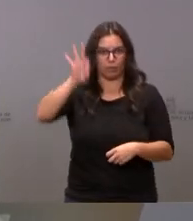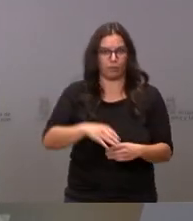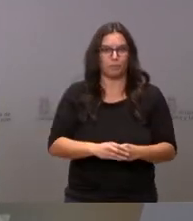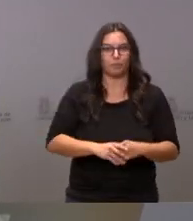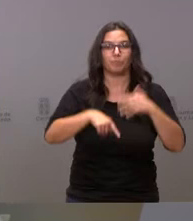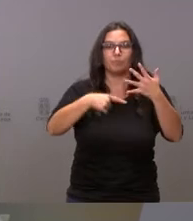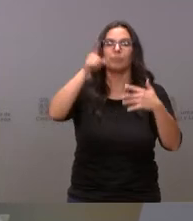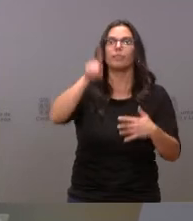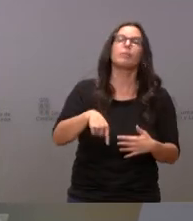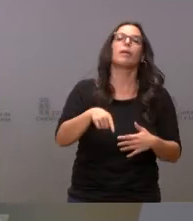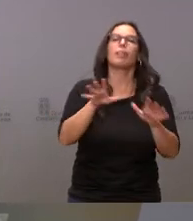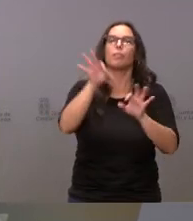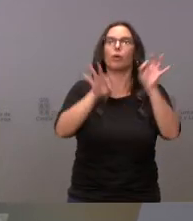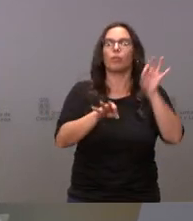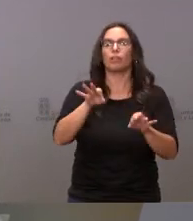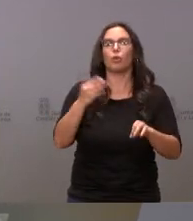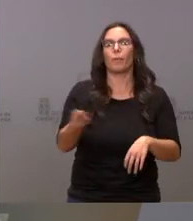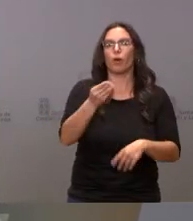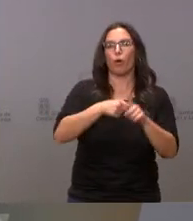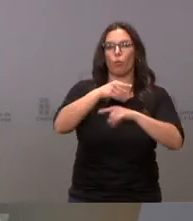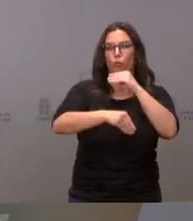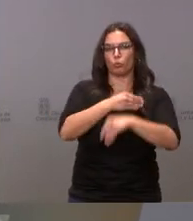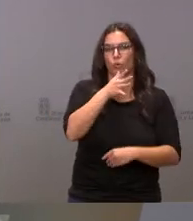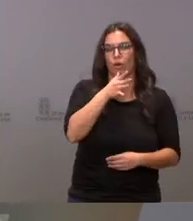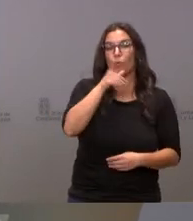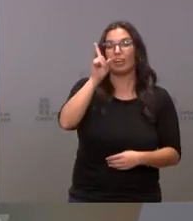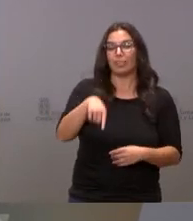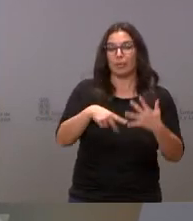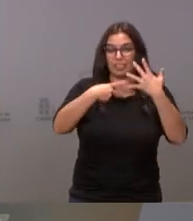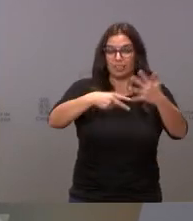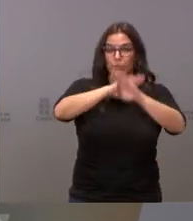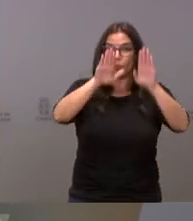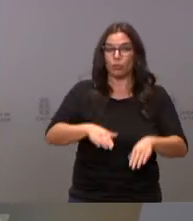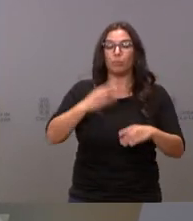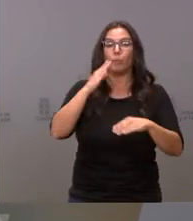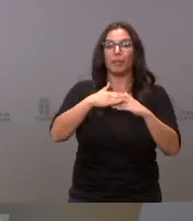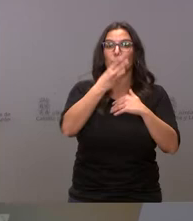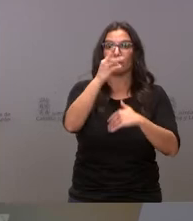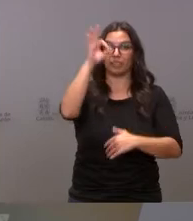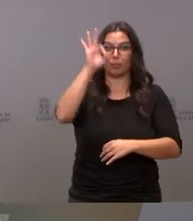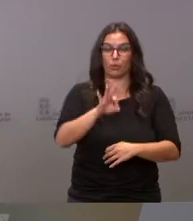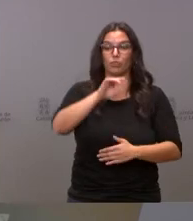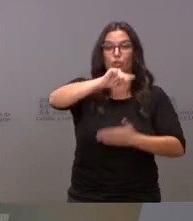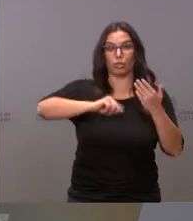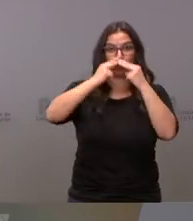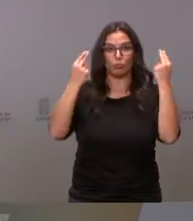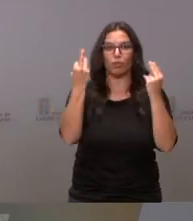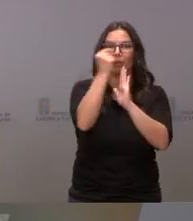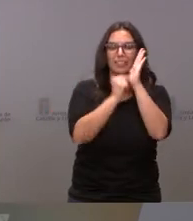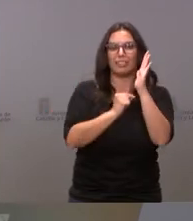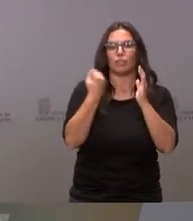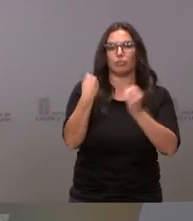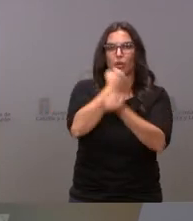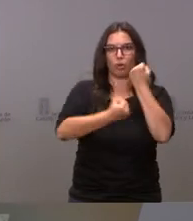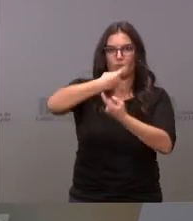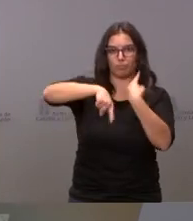eficiencia en el uso del agua. Y, por último, conseguir que al menos el 30% de las contrataciones públicas incorporen criterios de economía